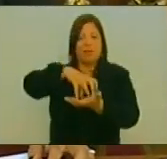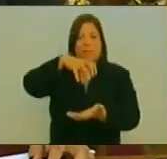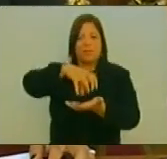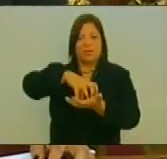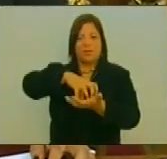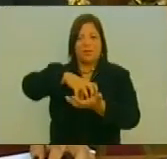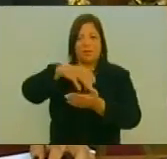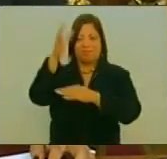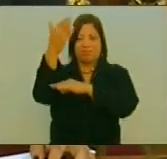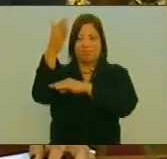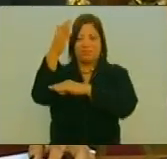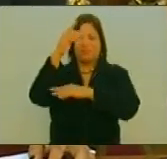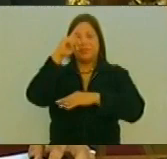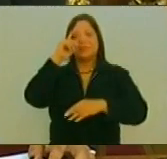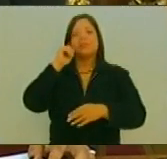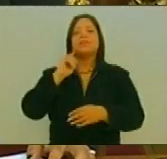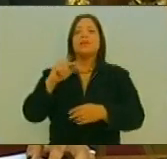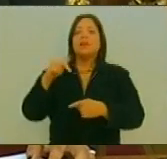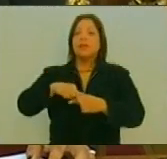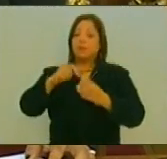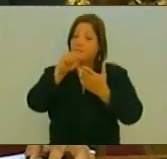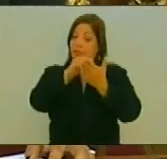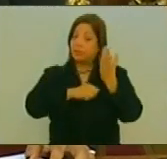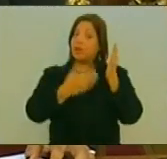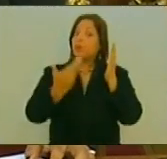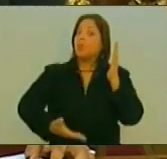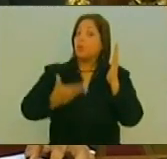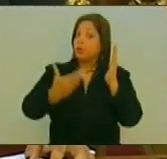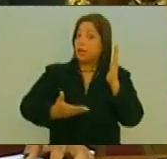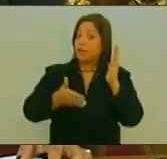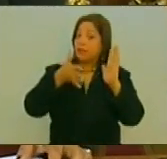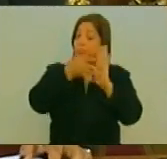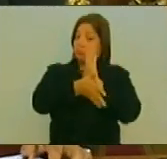Por Ser Esta Acta Un Registro Sucinto De